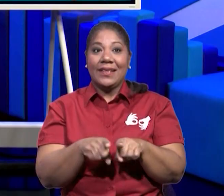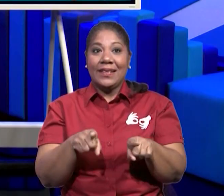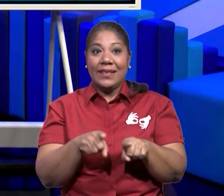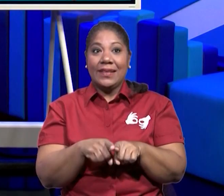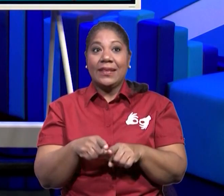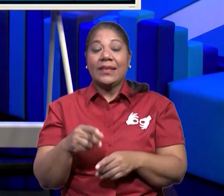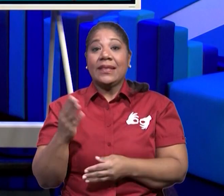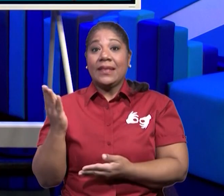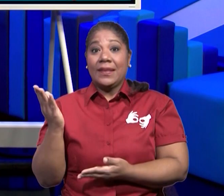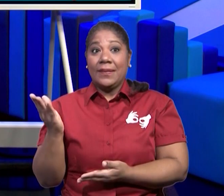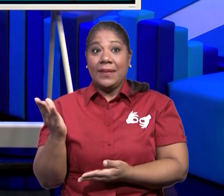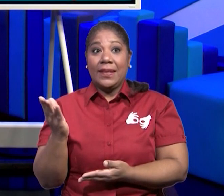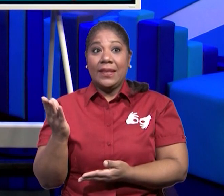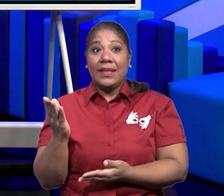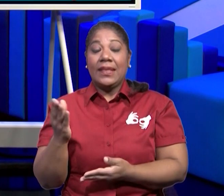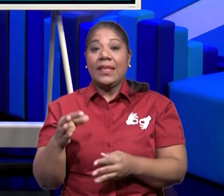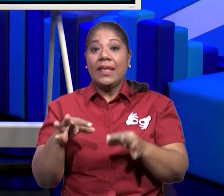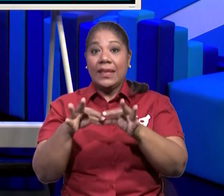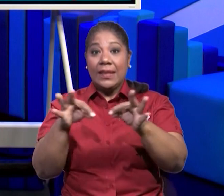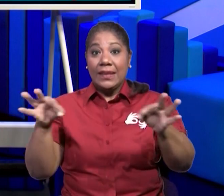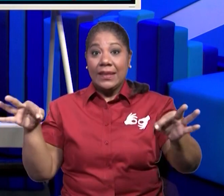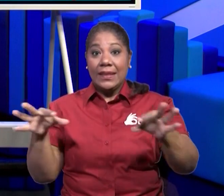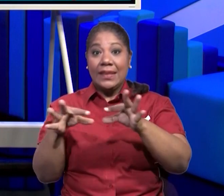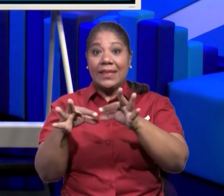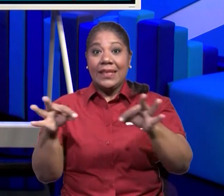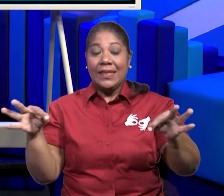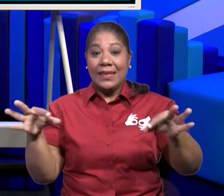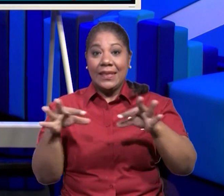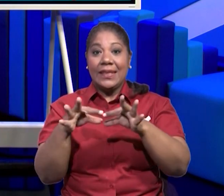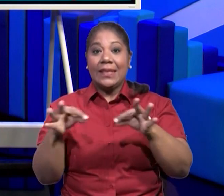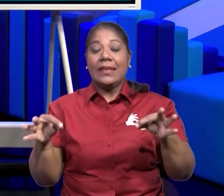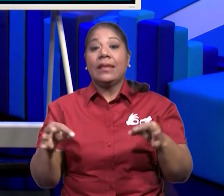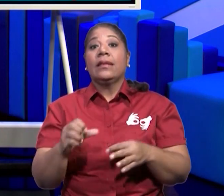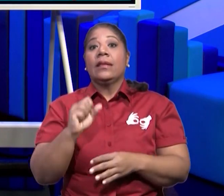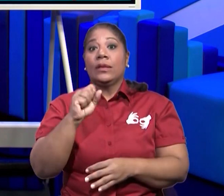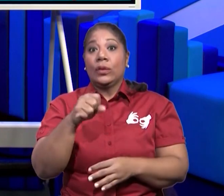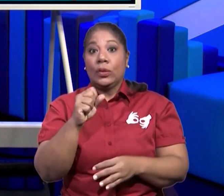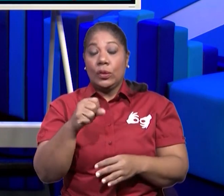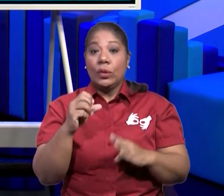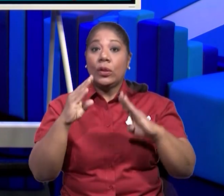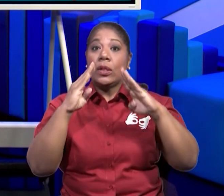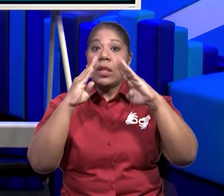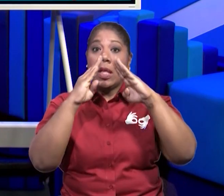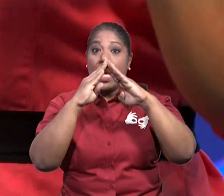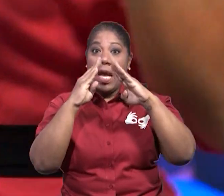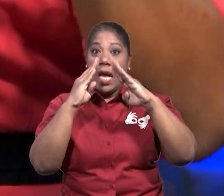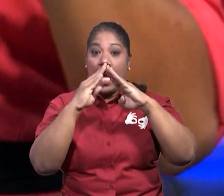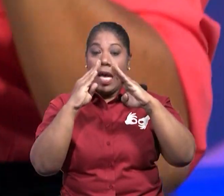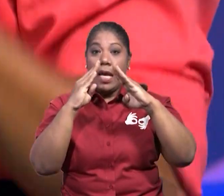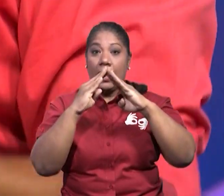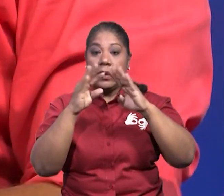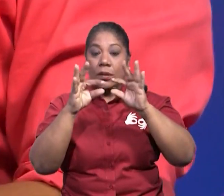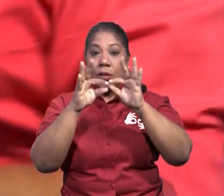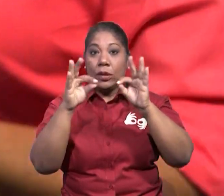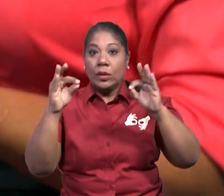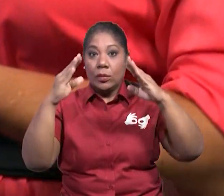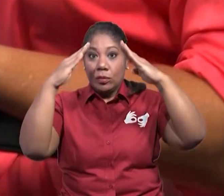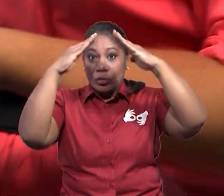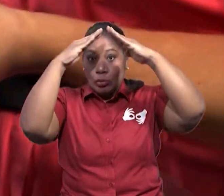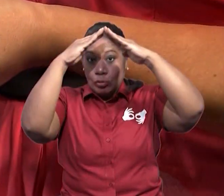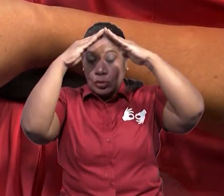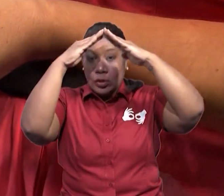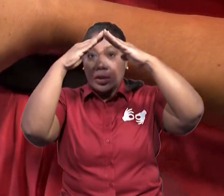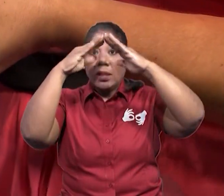tenemos paja, porque también hacemos casas con techo